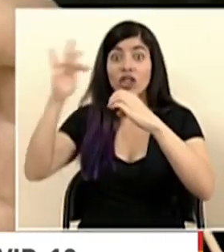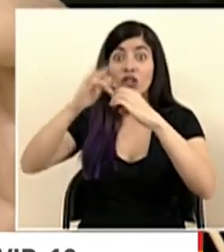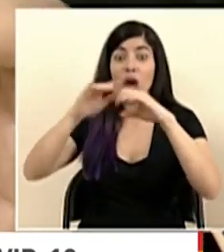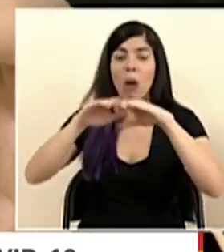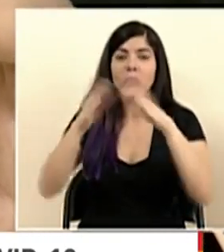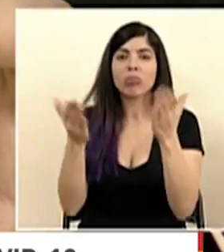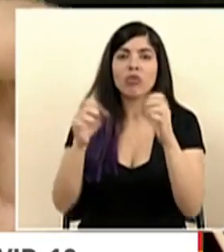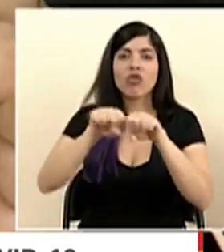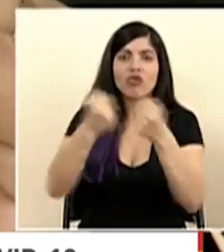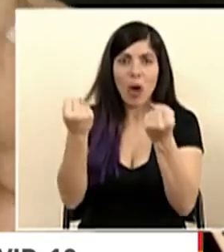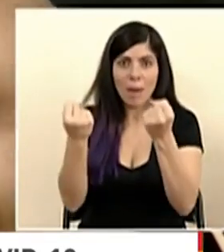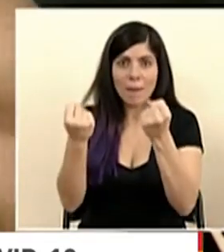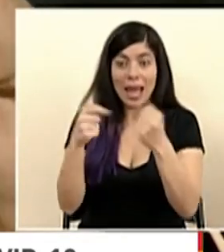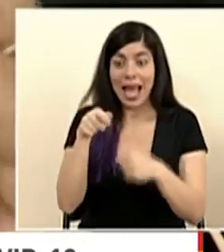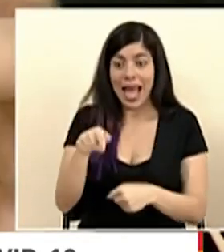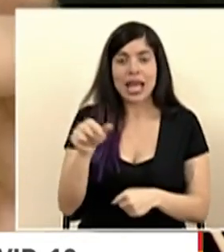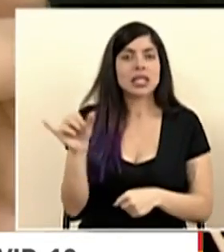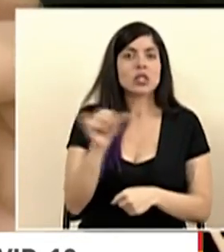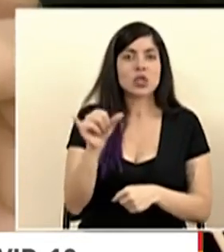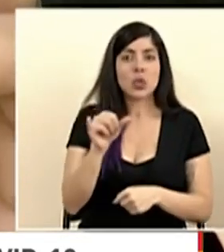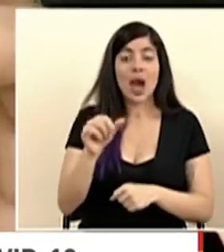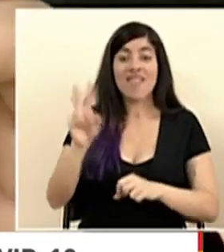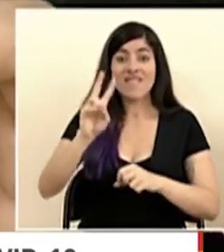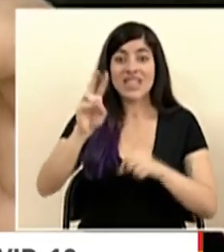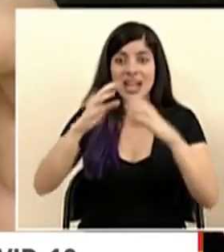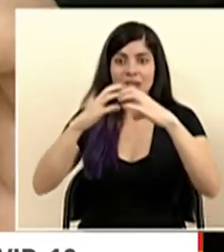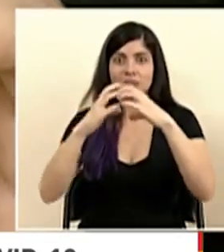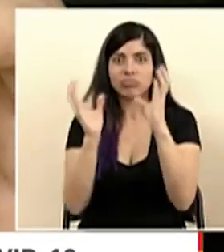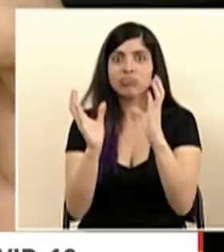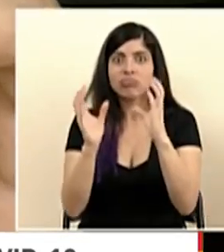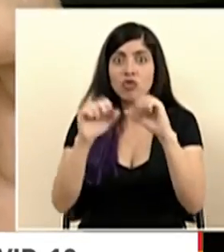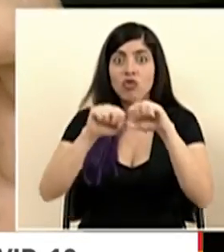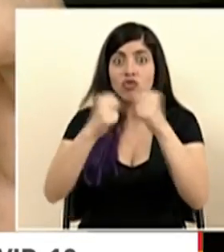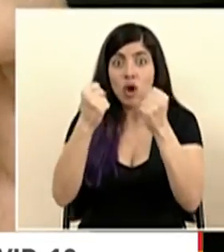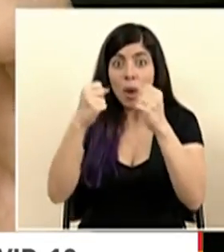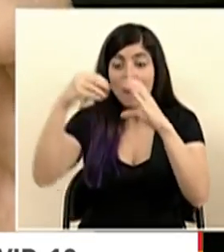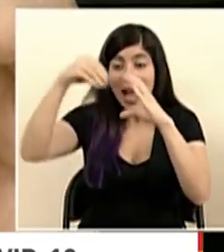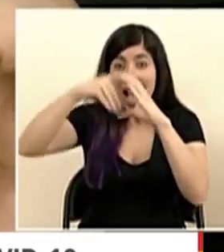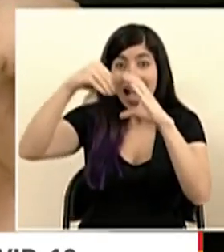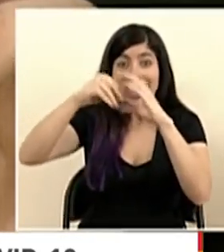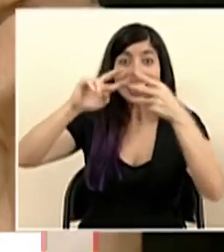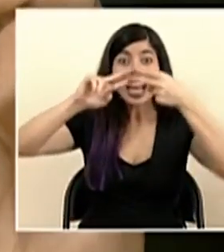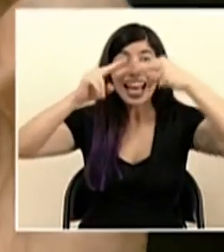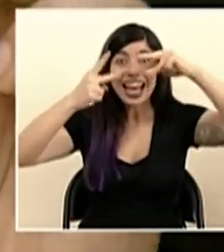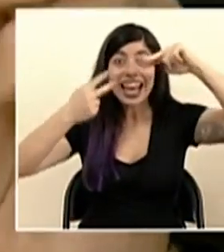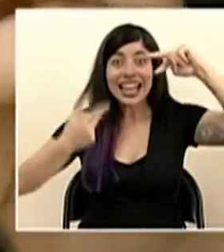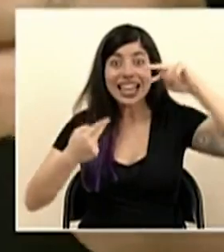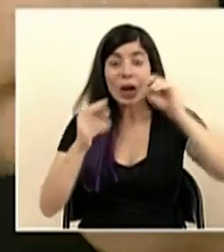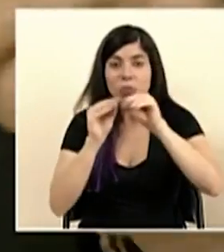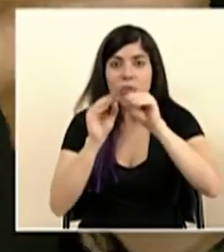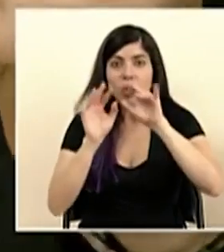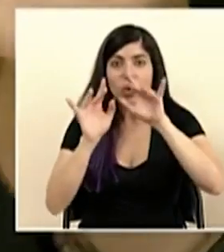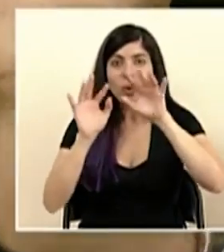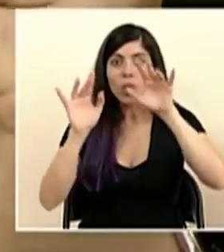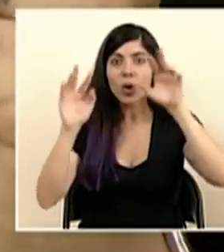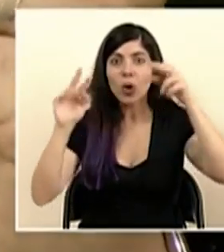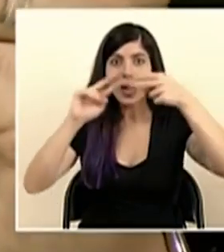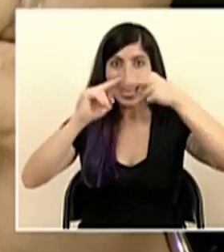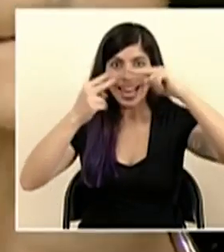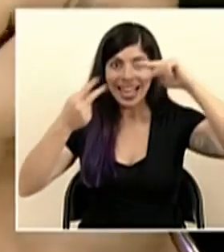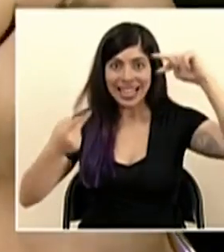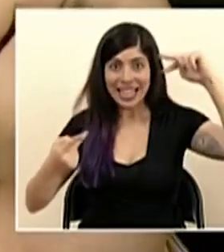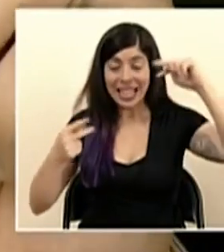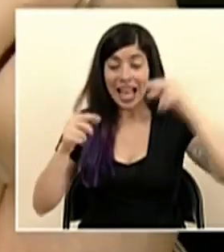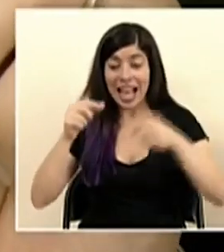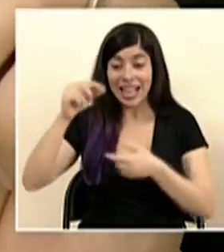lo mismo que nosotros hacemos aquí. El virus se rompe y el material genético que está contenido se libera. Ahora en esta mezcla va a haber